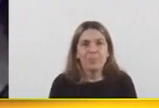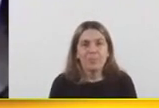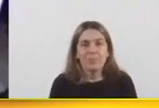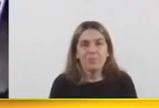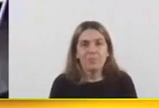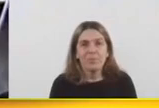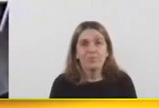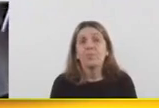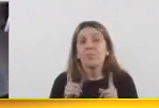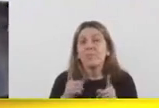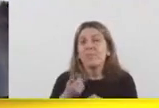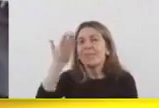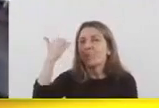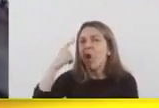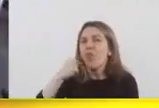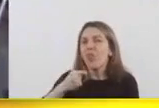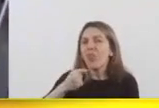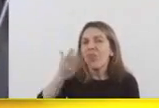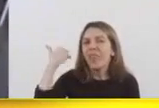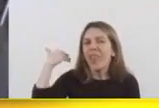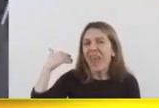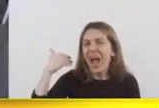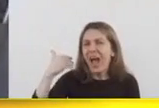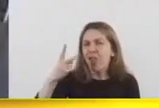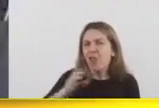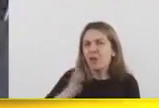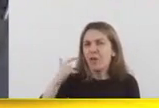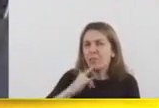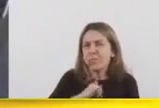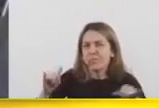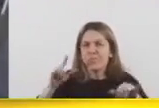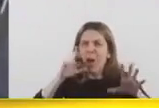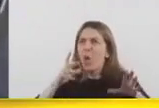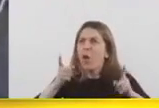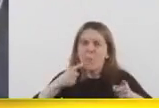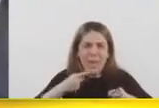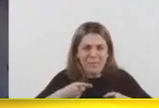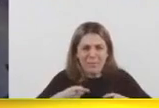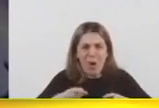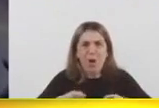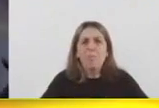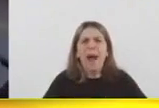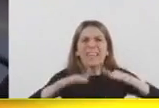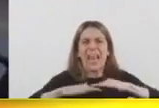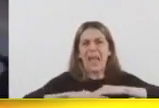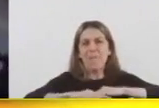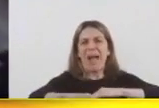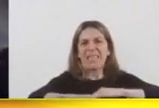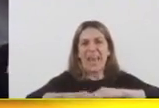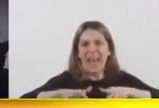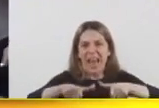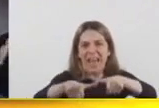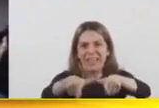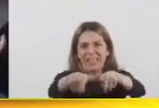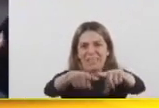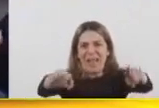Cuando en aquel día hablé, me acuerdo que era una pasarela igual a esta, más alta, había un círculo, estaba